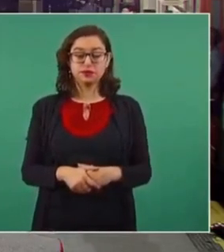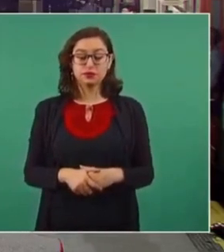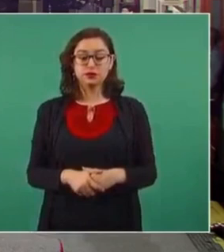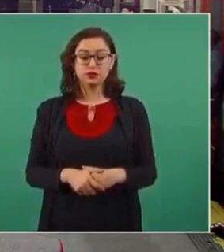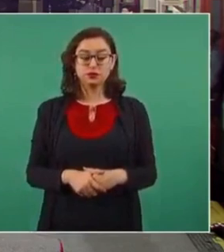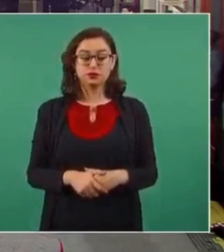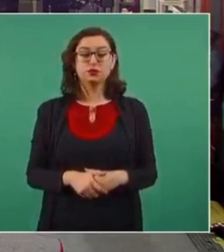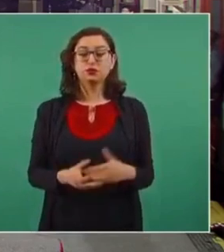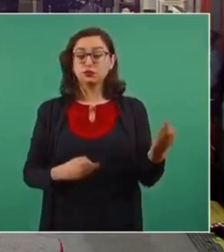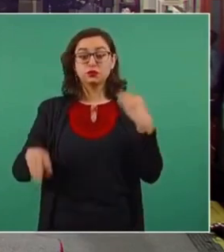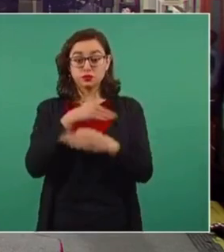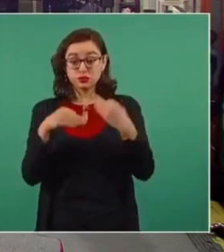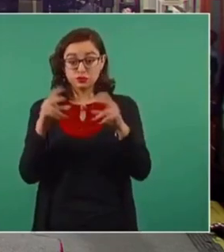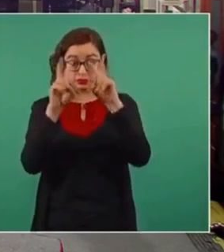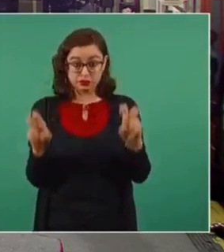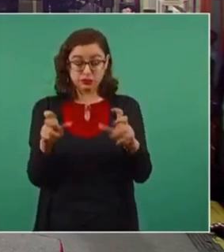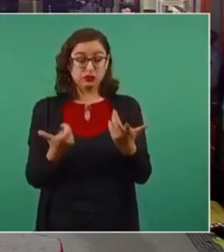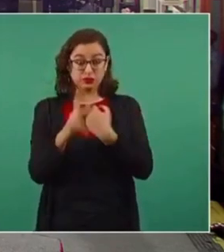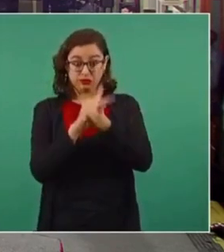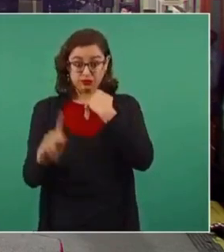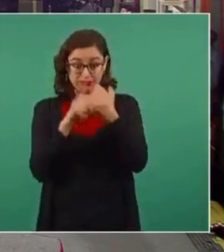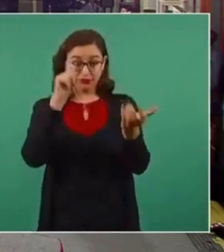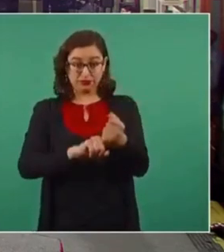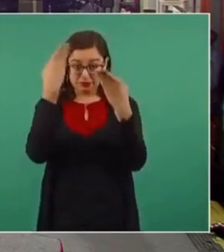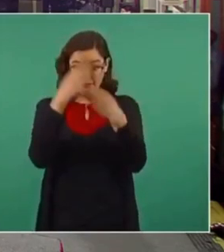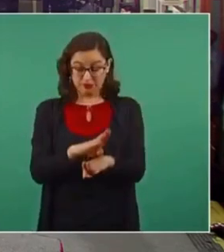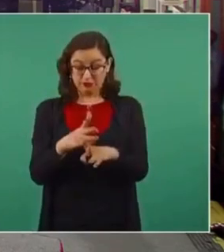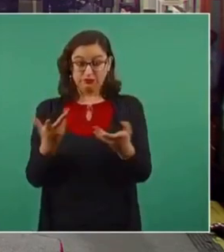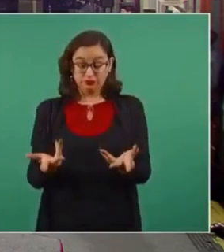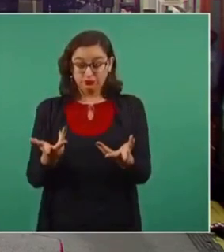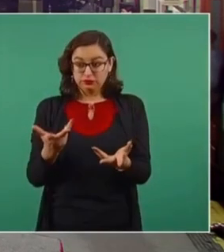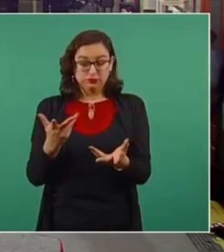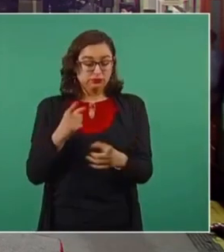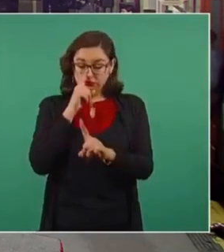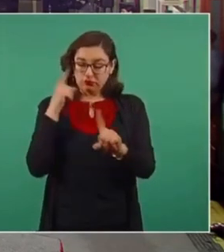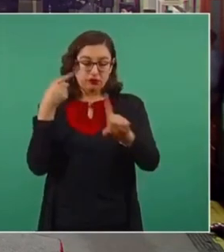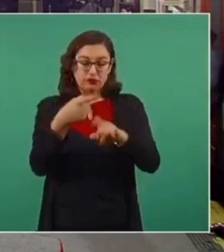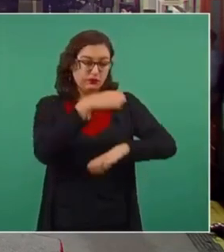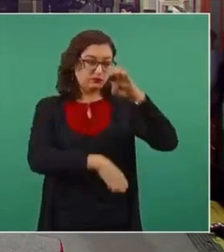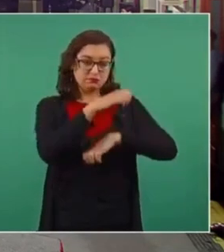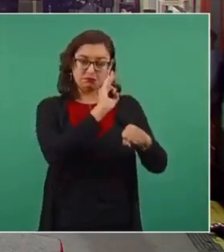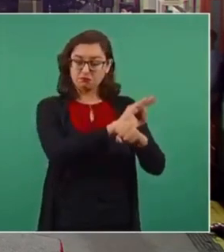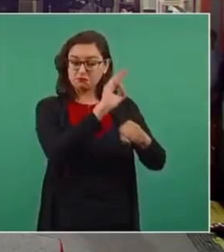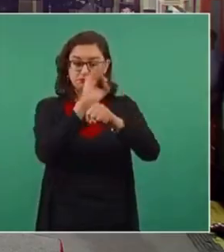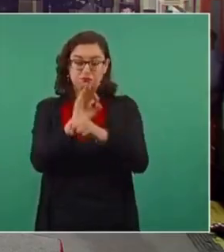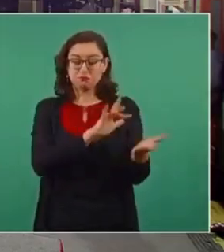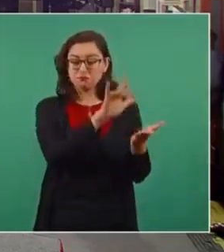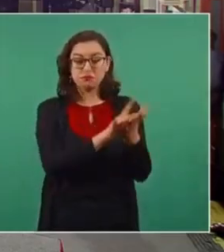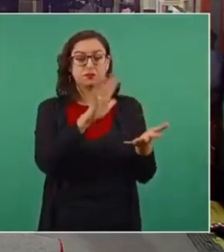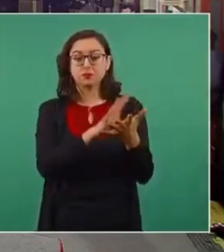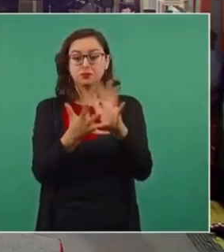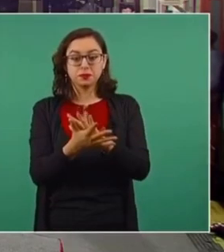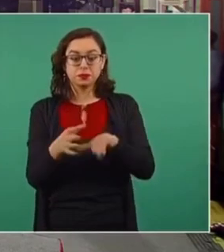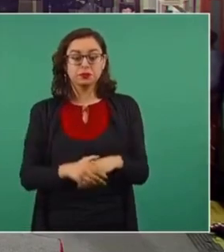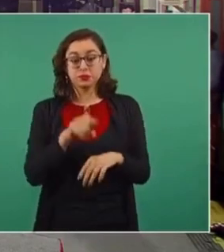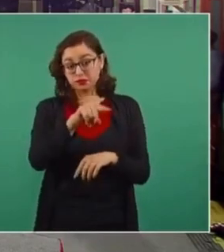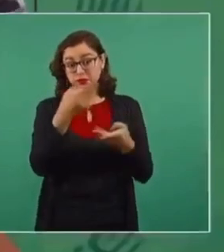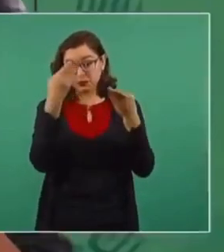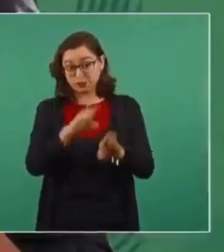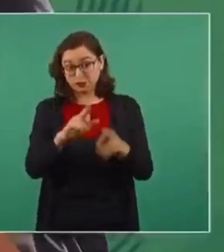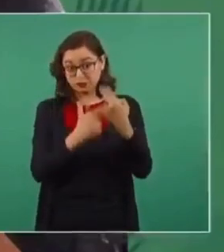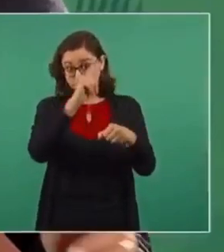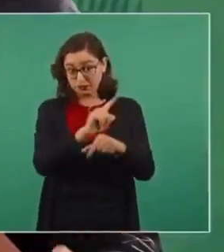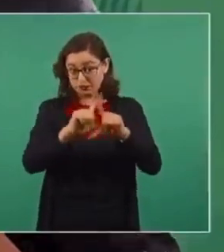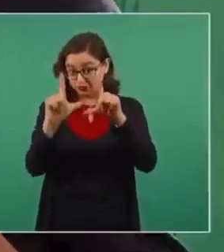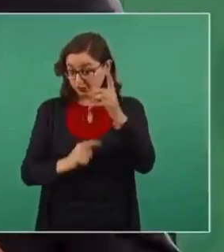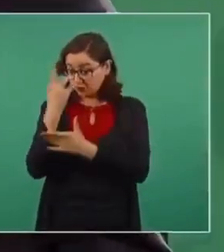se dedicaba a eso, a apoyar a empresas vinculadas al poder. La banca de desarrollo no se utilizaba para